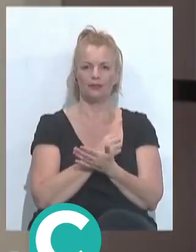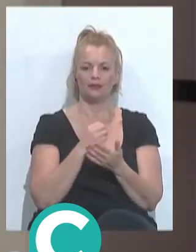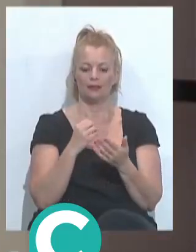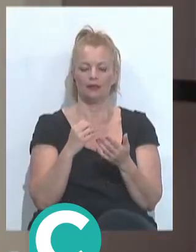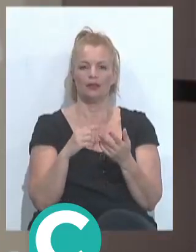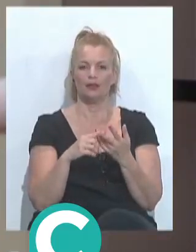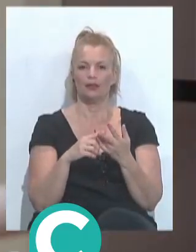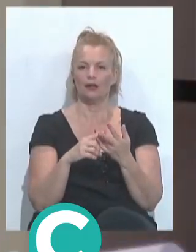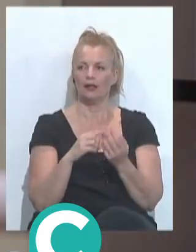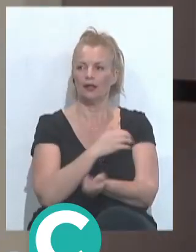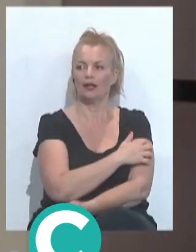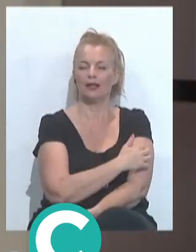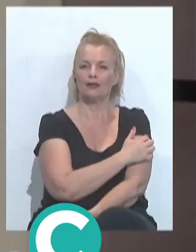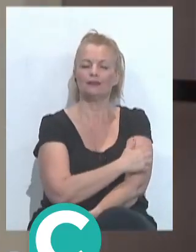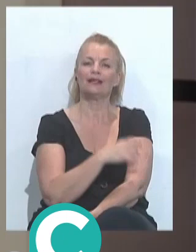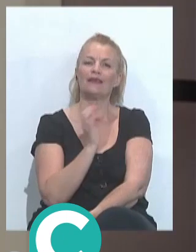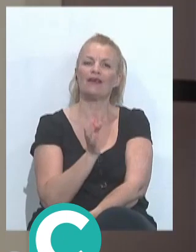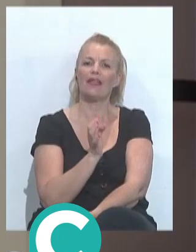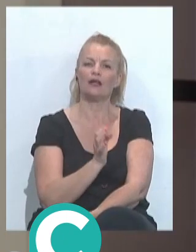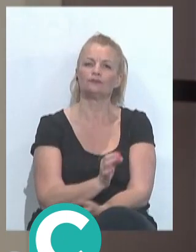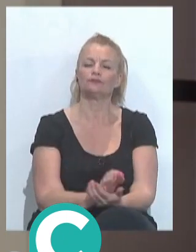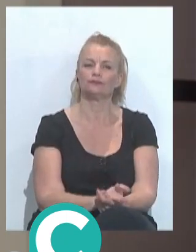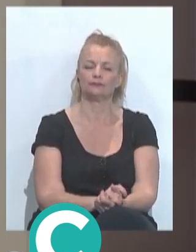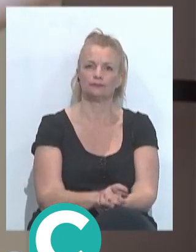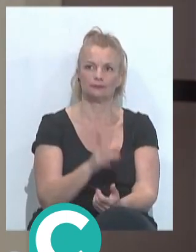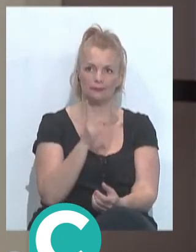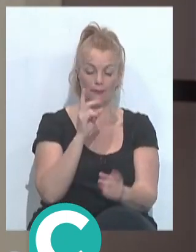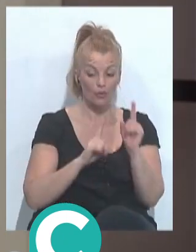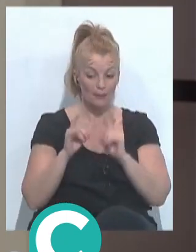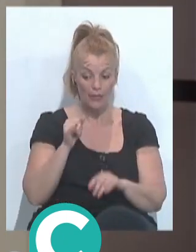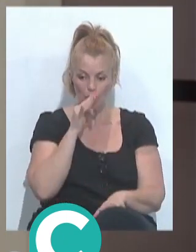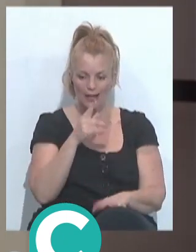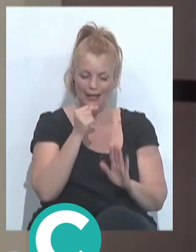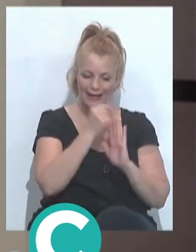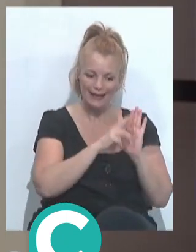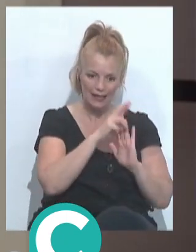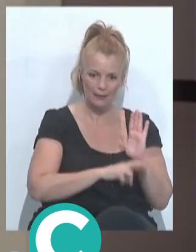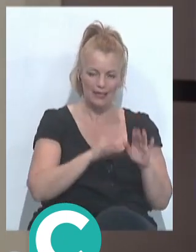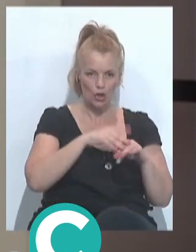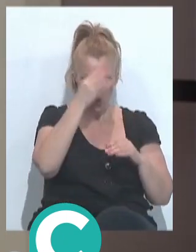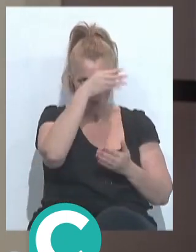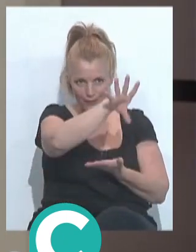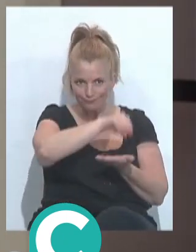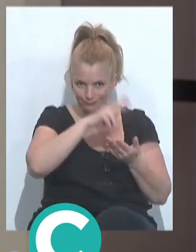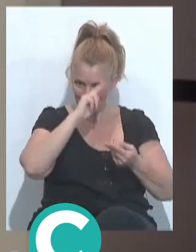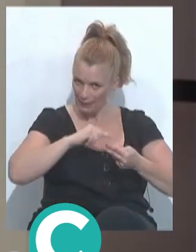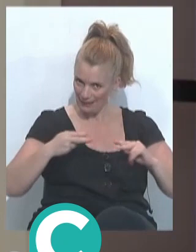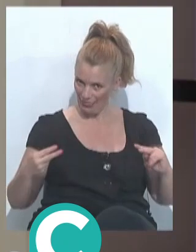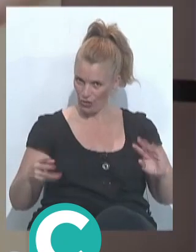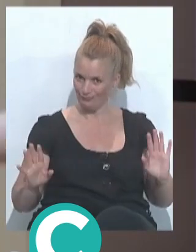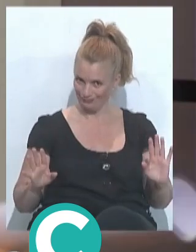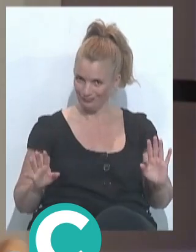el reglamento y dices tú bueno pero de verdad yo creo muchas veces más el problema que los jurados más que el propio reglamento es cómo se interpreta ese reglamento cómo